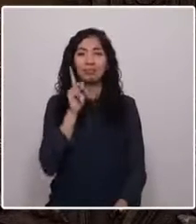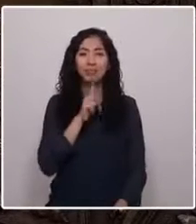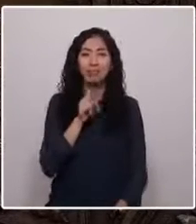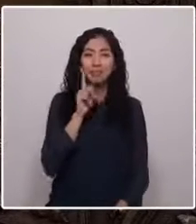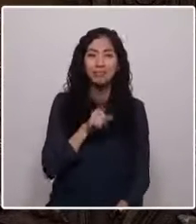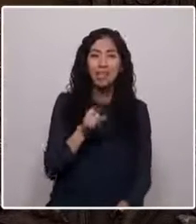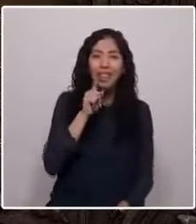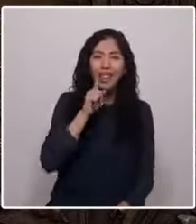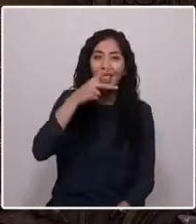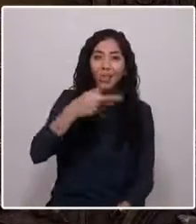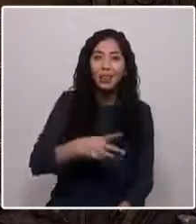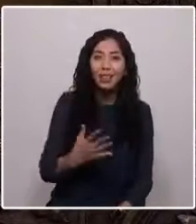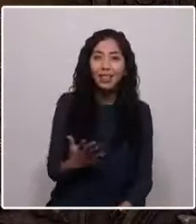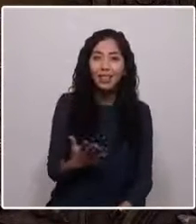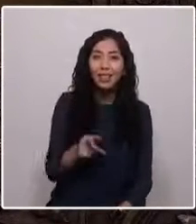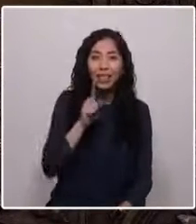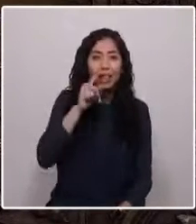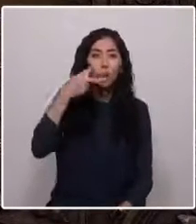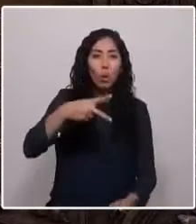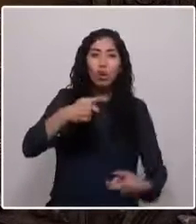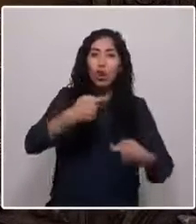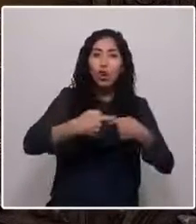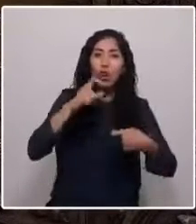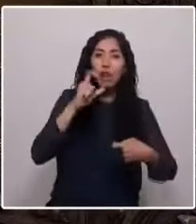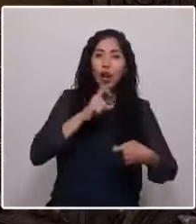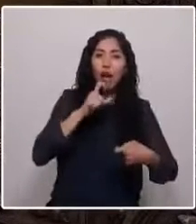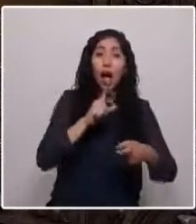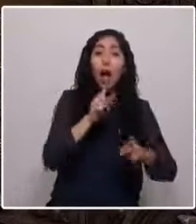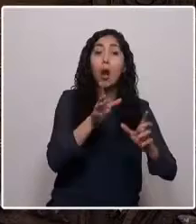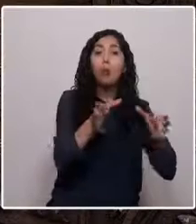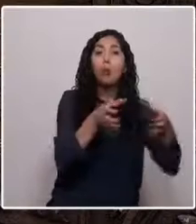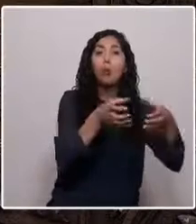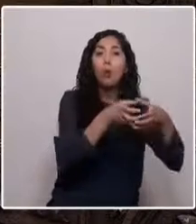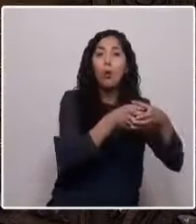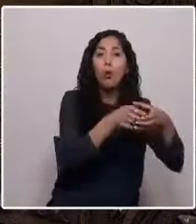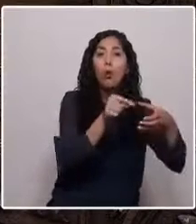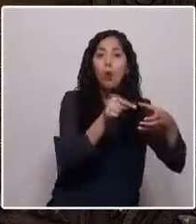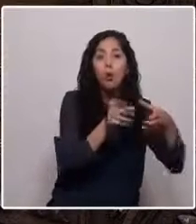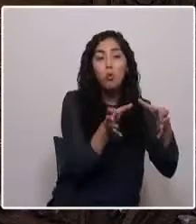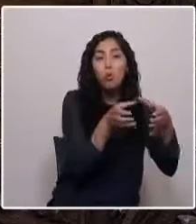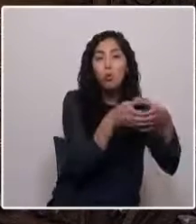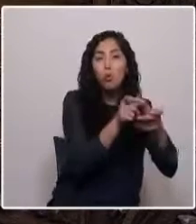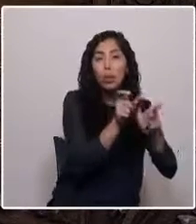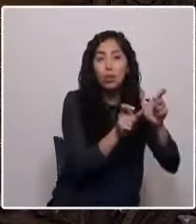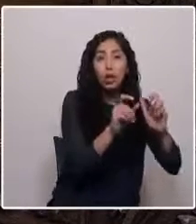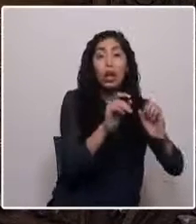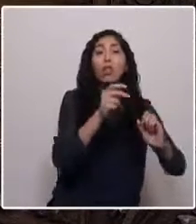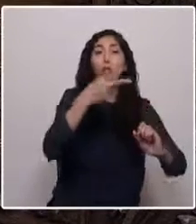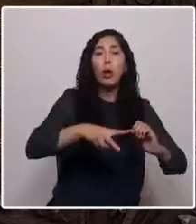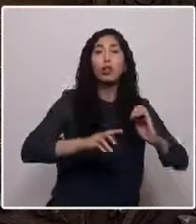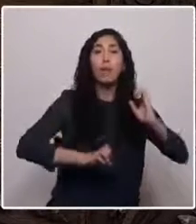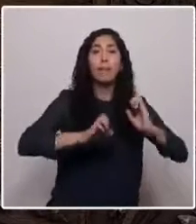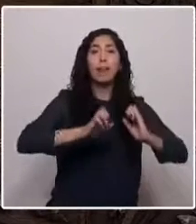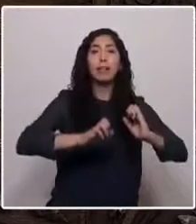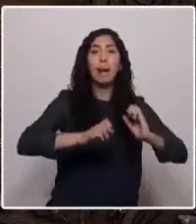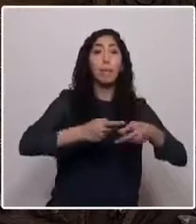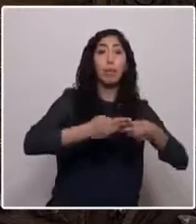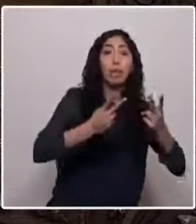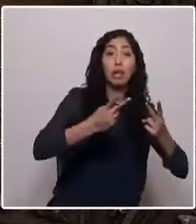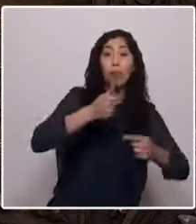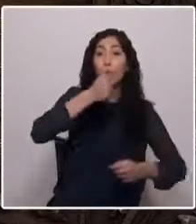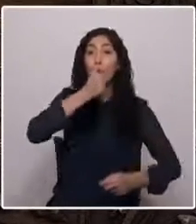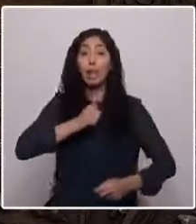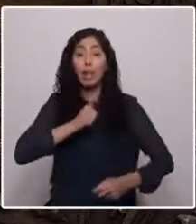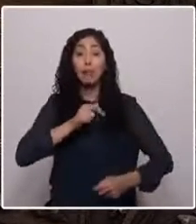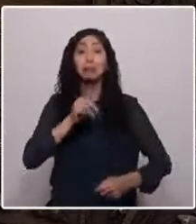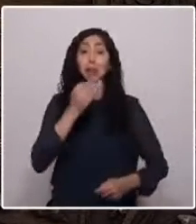de pillos transversales, públicos y privados, de izquierdas y